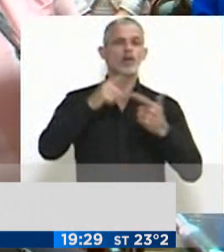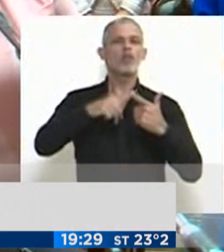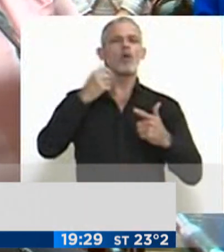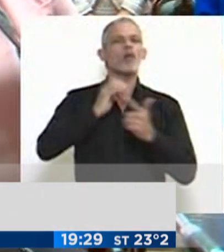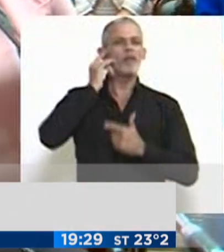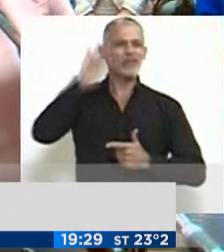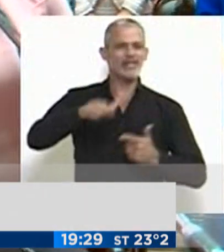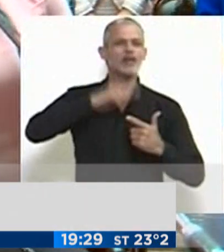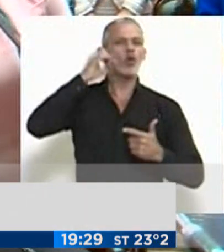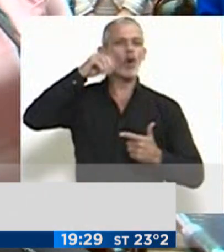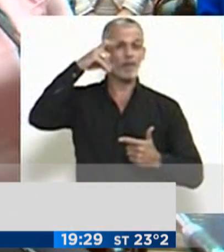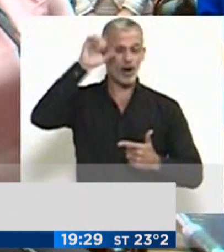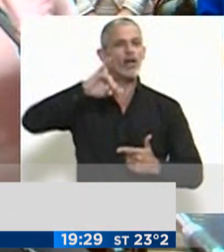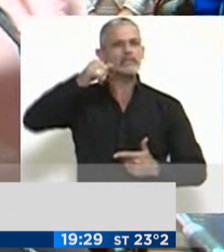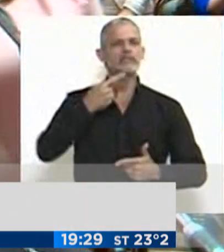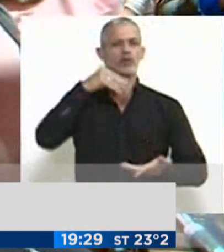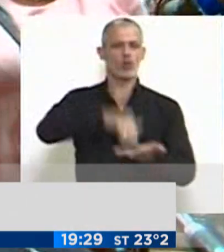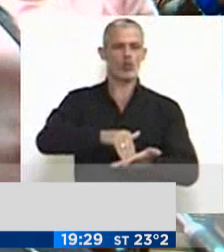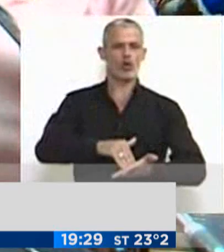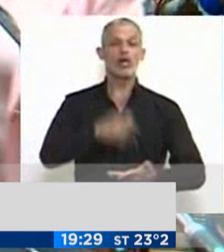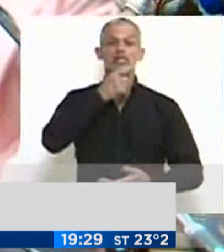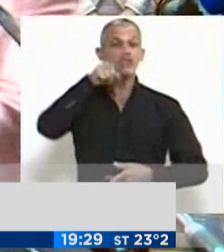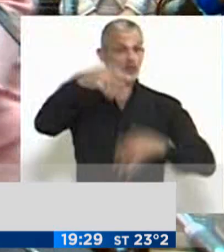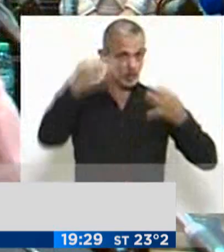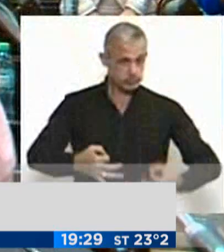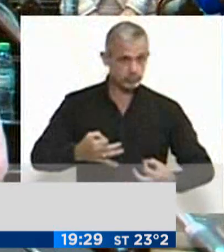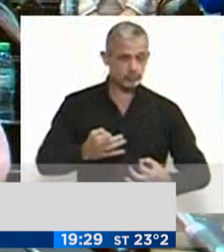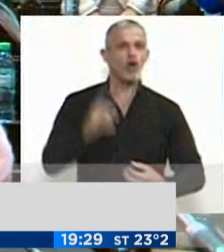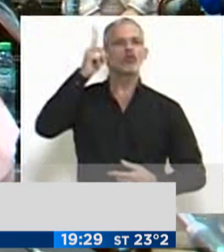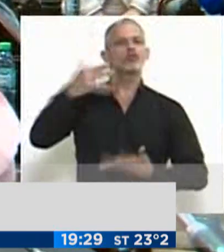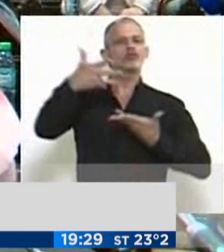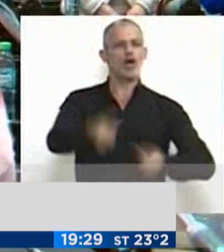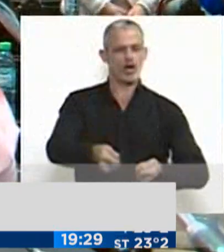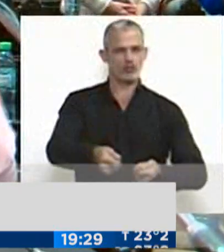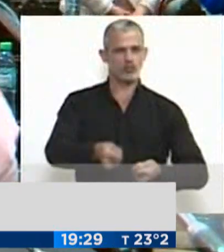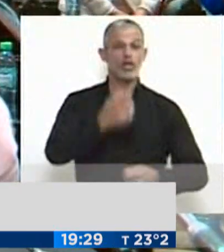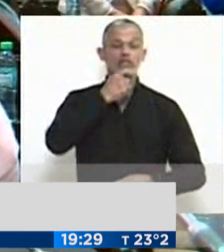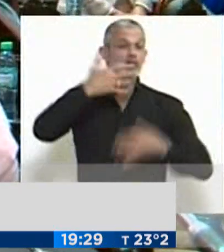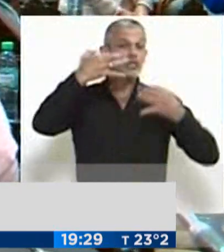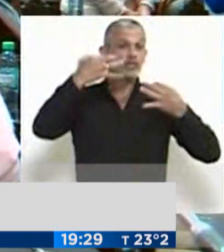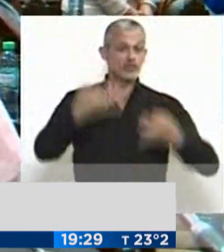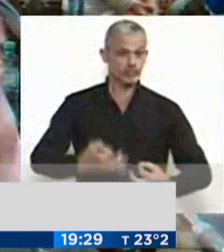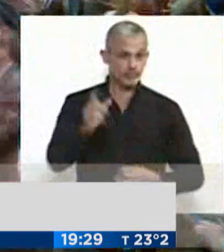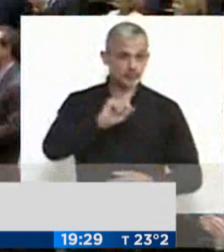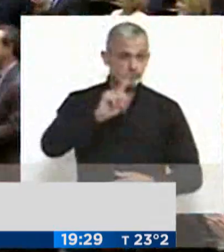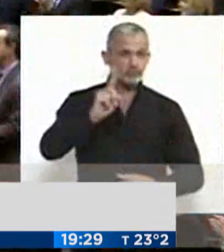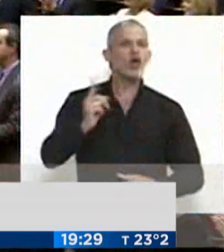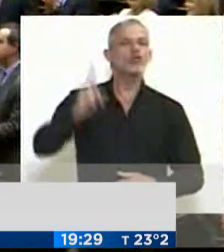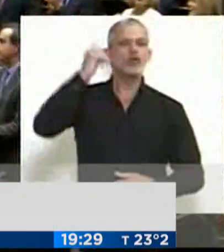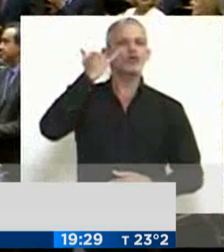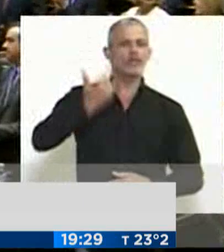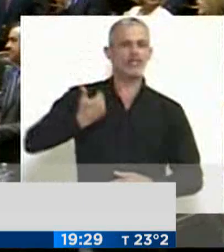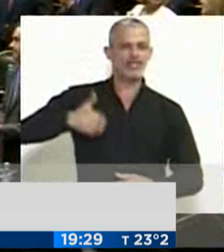por mi nieto, Juan Manuel, sí, juro. Si así lo hicierais, Dios os ayude y si no,